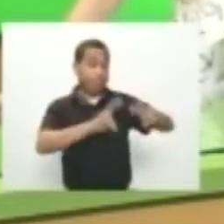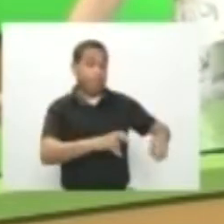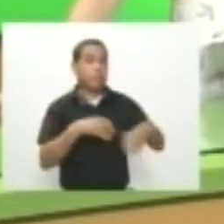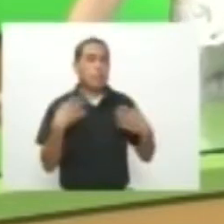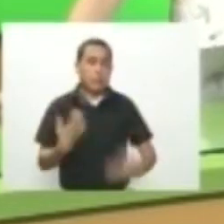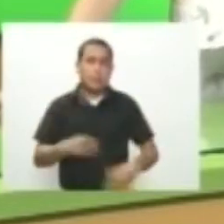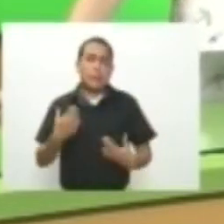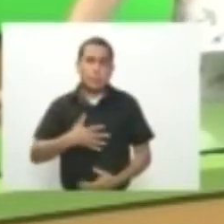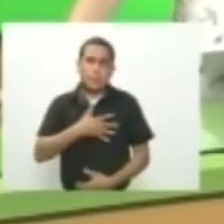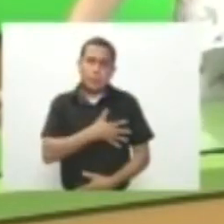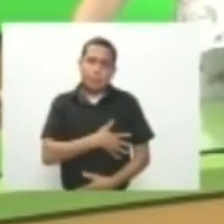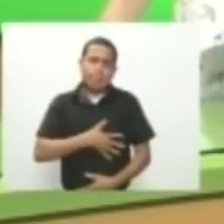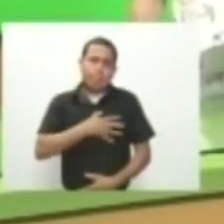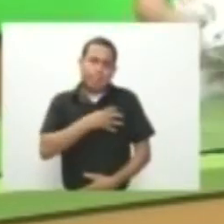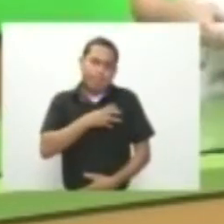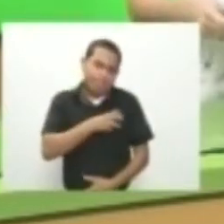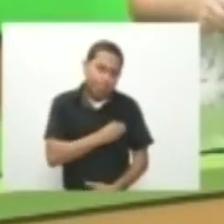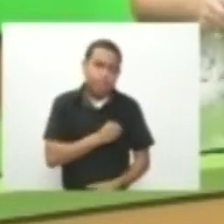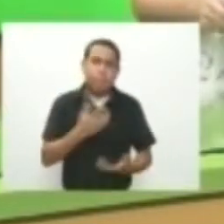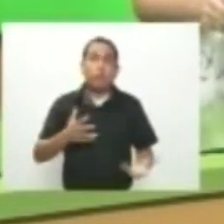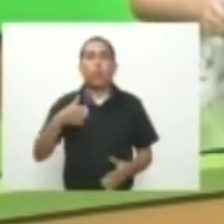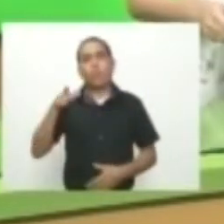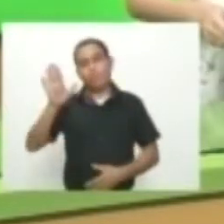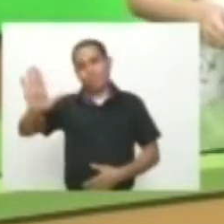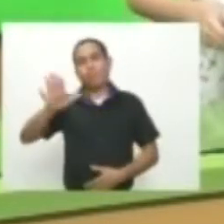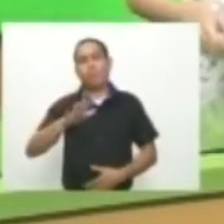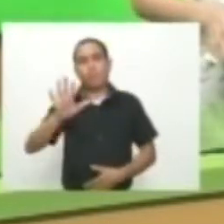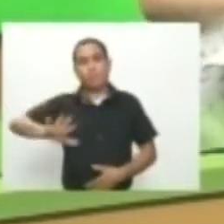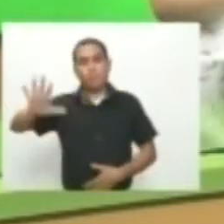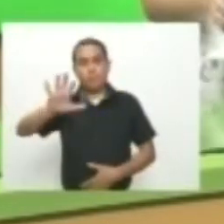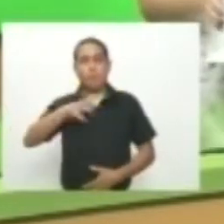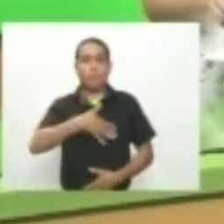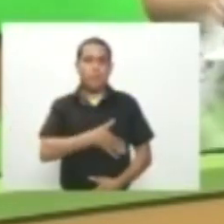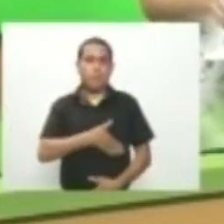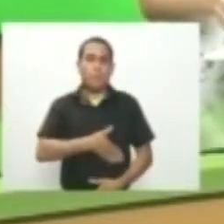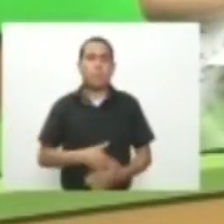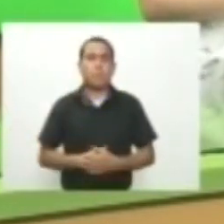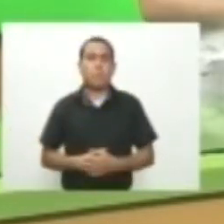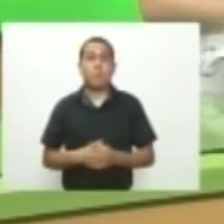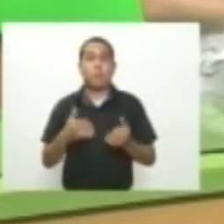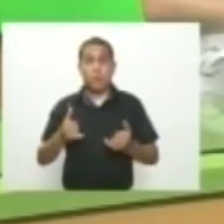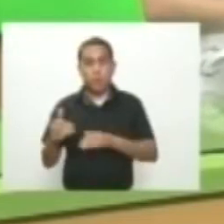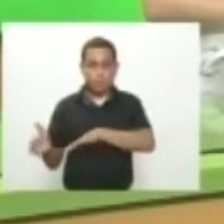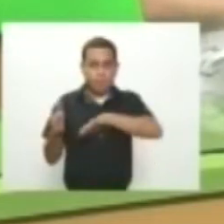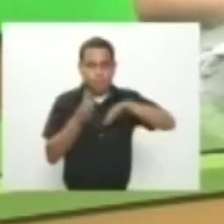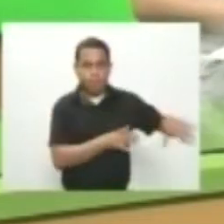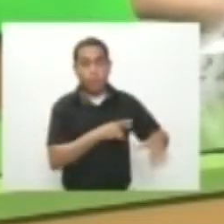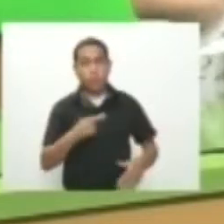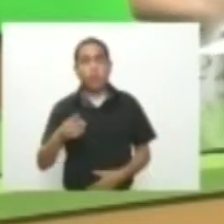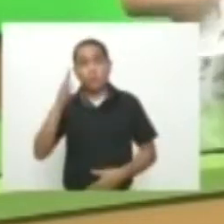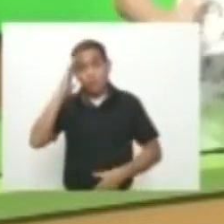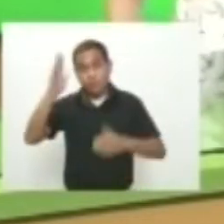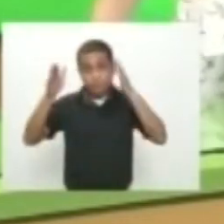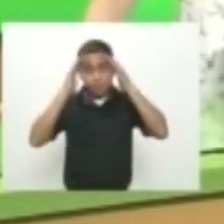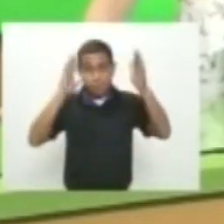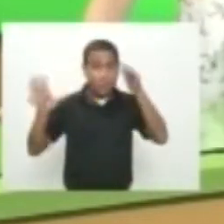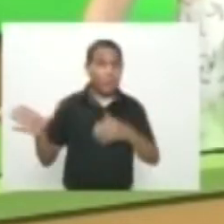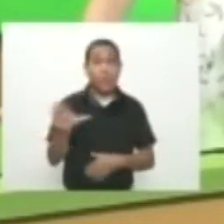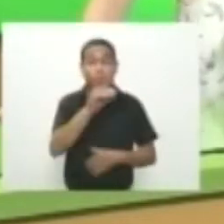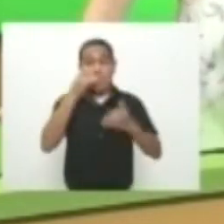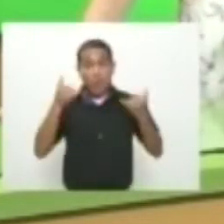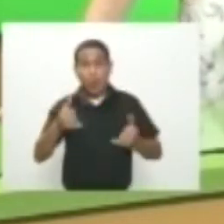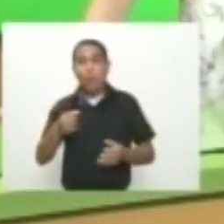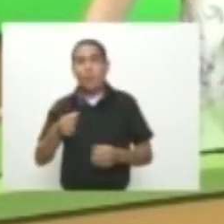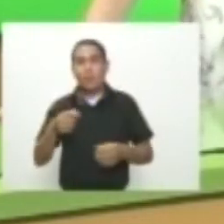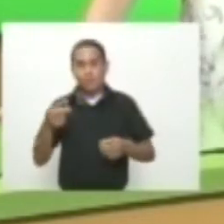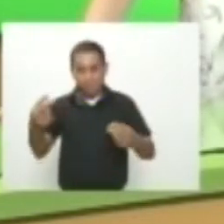una lamentable noticia Que nos llega Desde el departamento De Bolívar Bueno y pasando A temas más amables Vamos entonces a saludar A toda la teleaudiencia Que